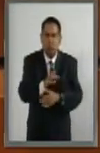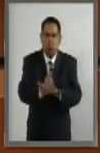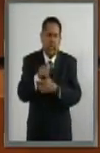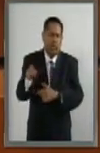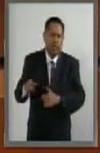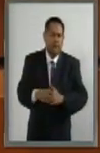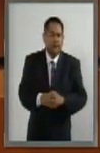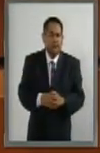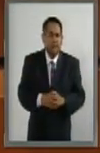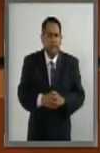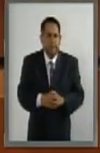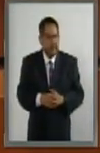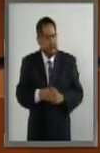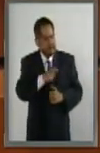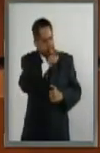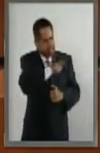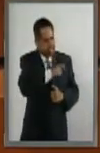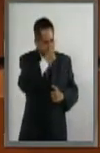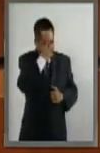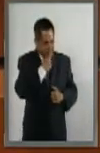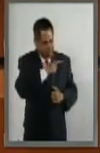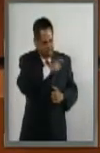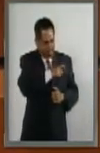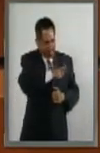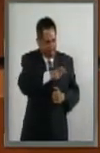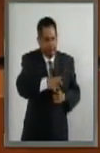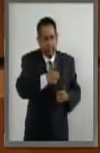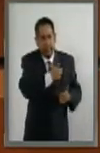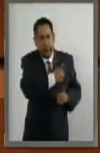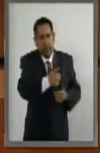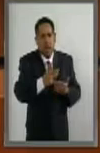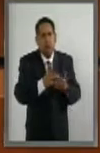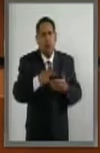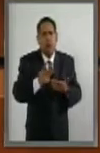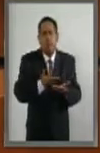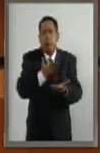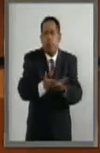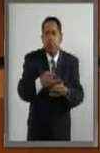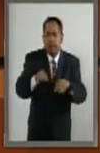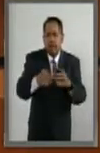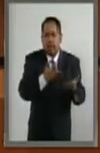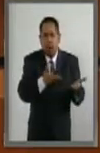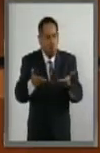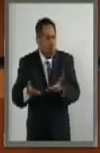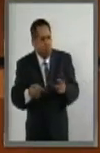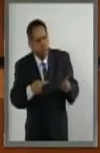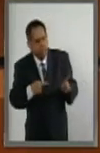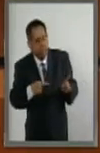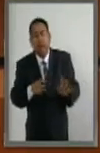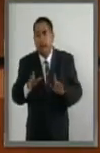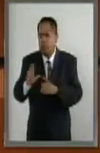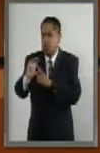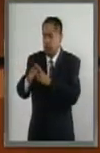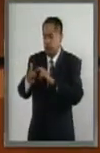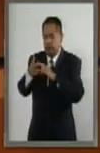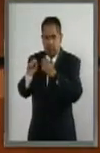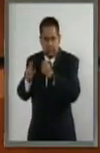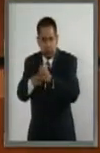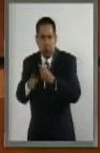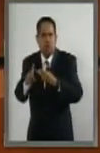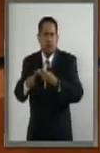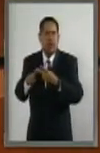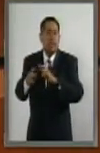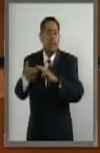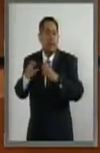Tras analizar los perfiles y escuchar las propuestas de trabajo de los comparecientes, las Comisiones Unidas de Relaciones Exteriores